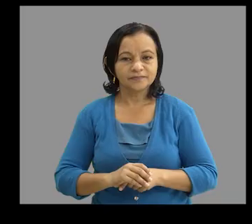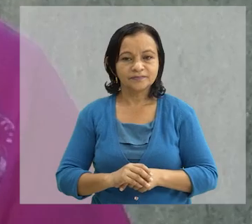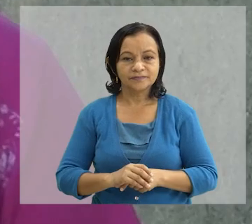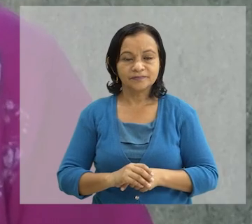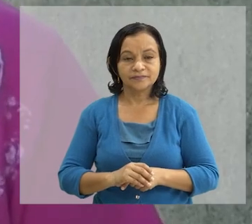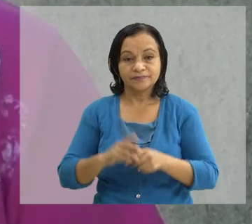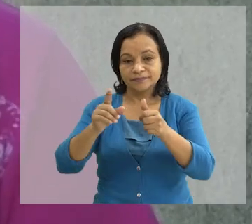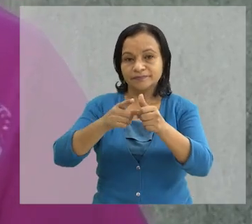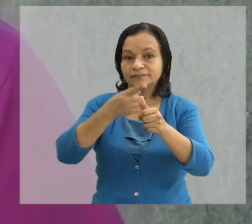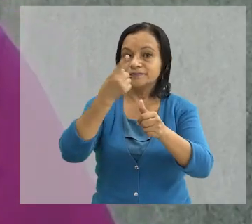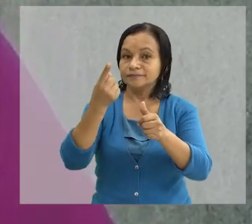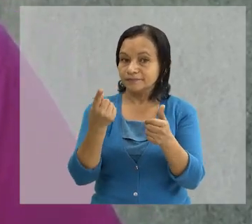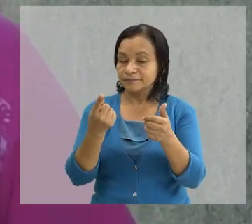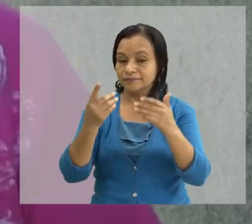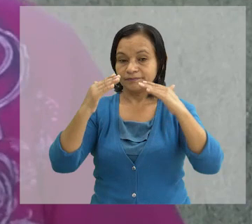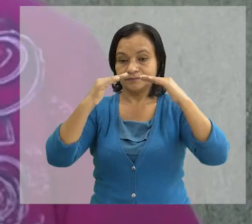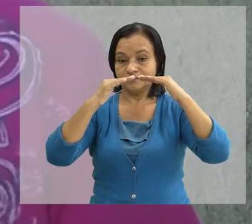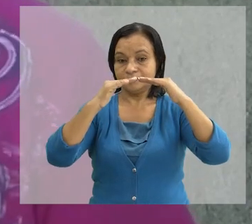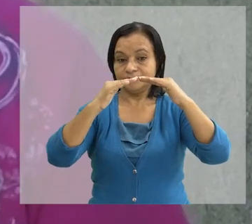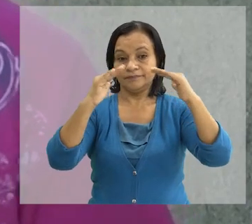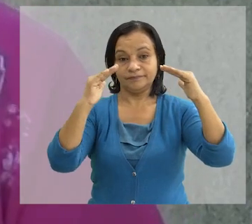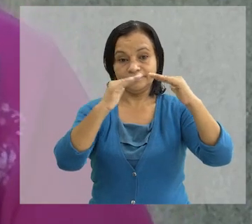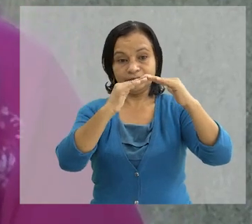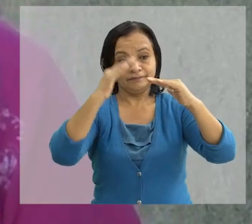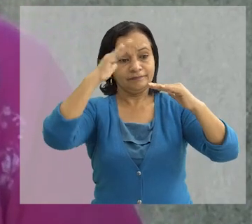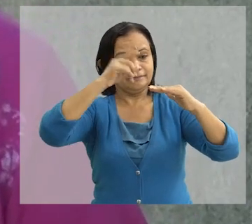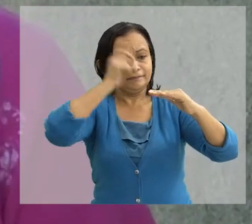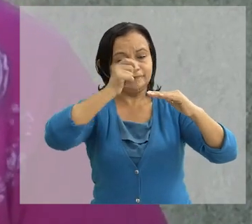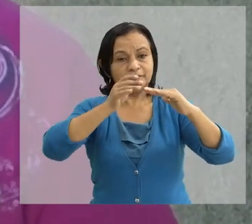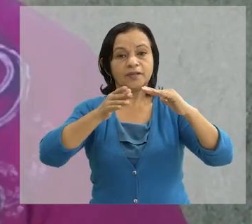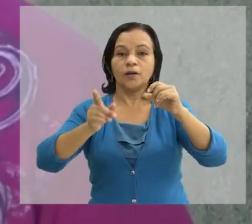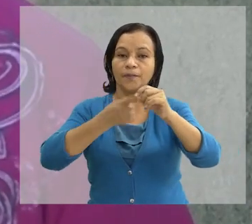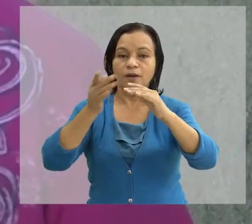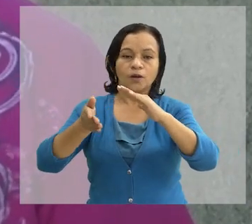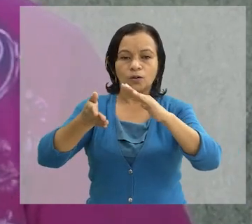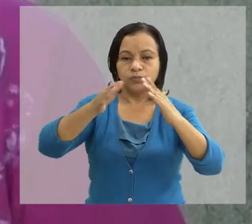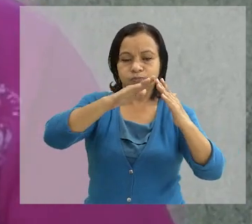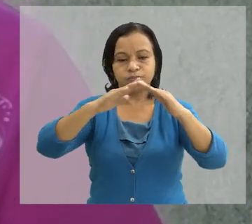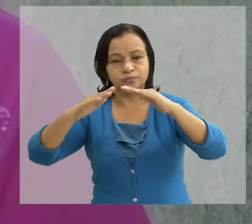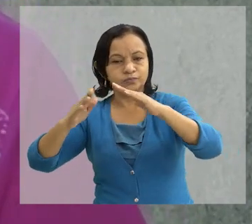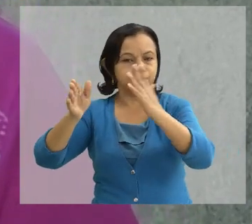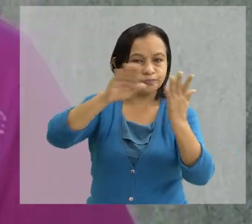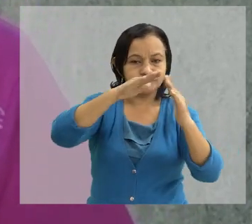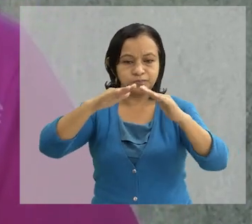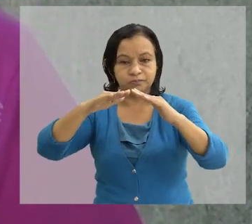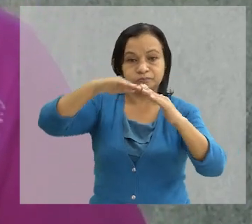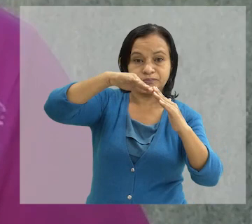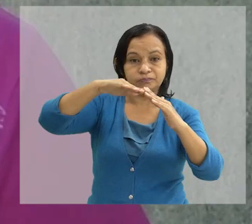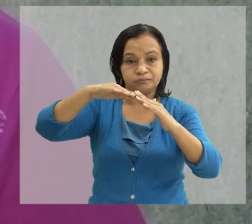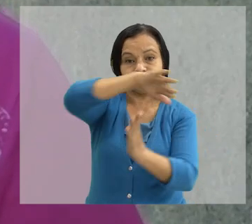Lo primero es asegurar los techos porque es lo primero que el viento empieza a quebrar.